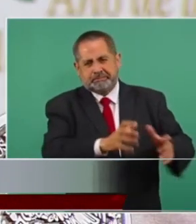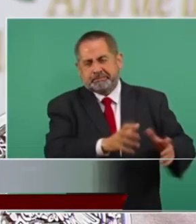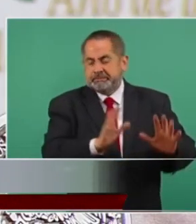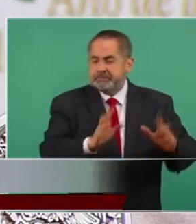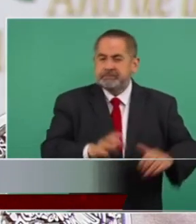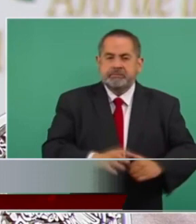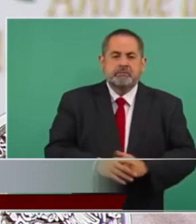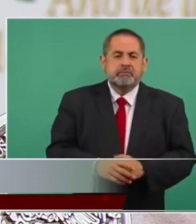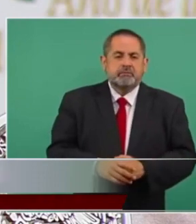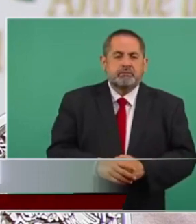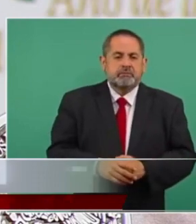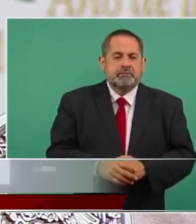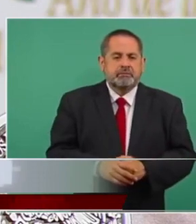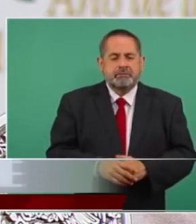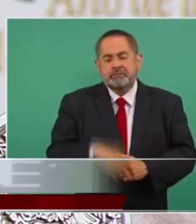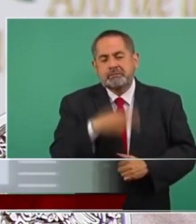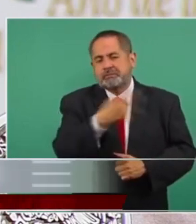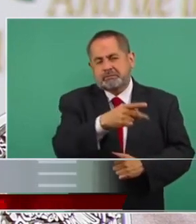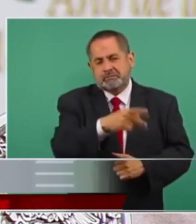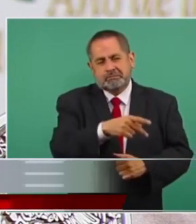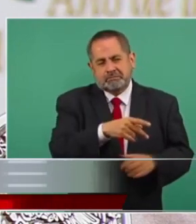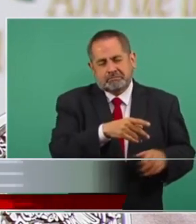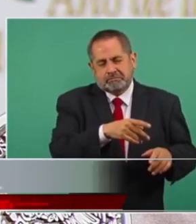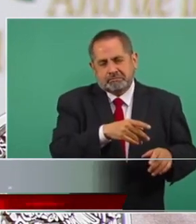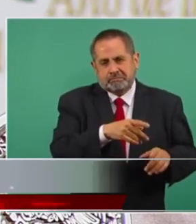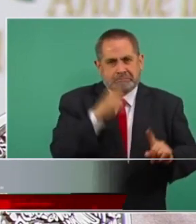y esa es su función